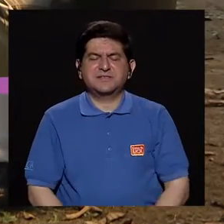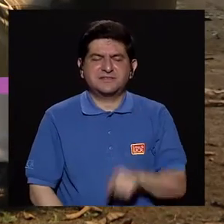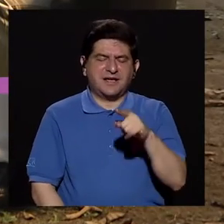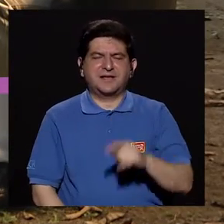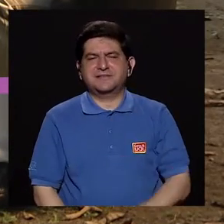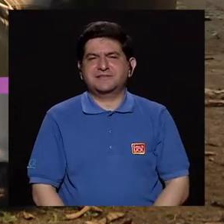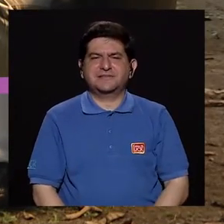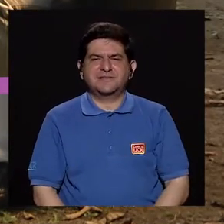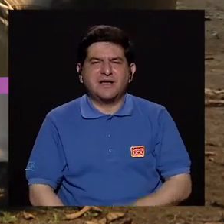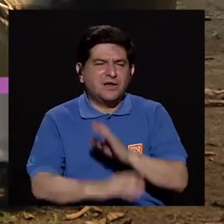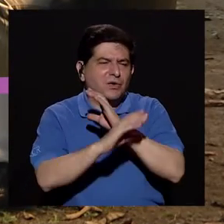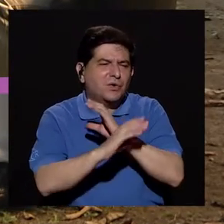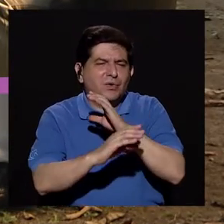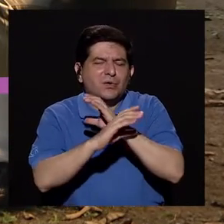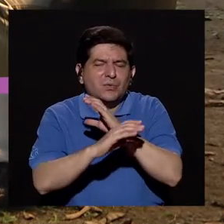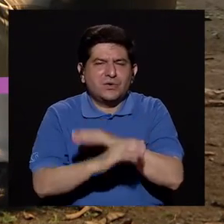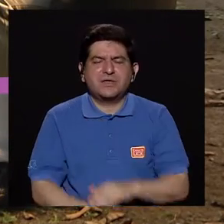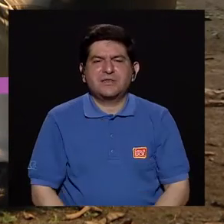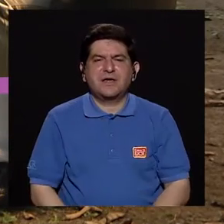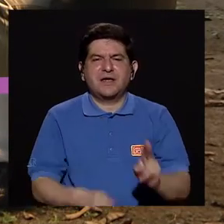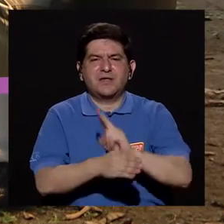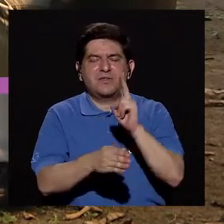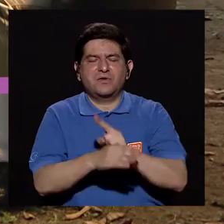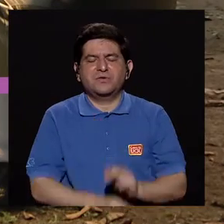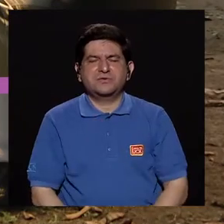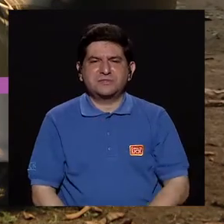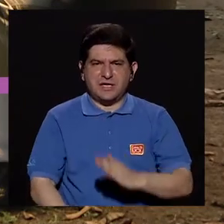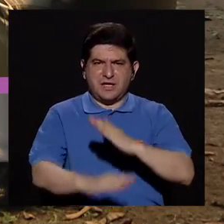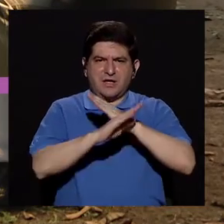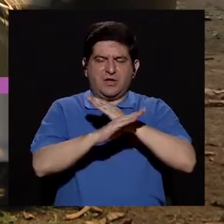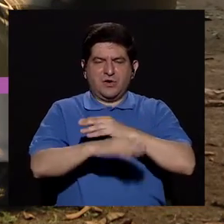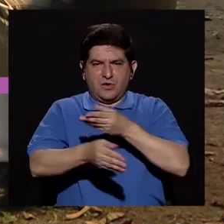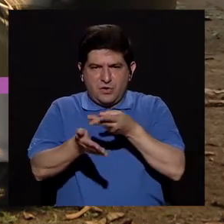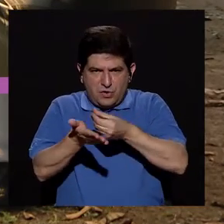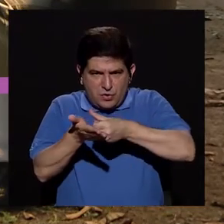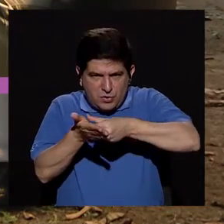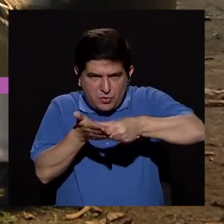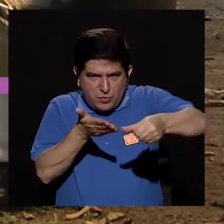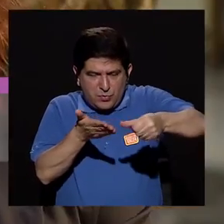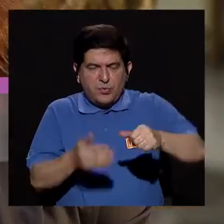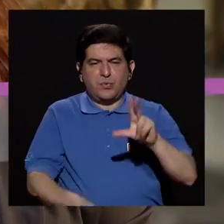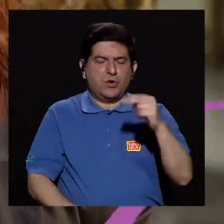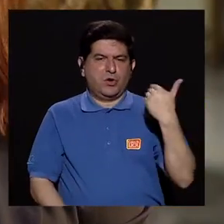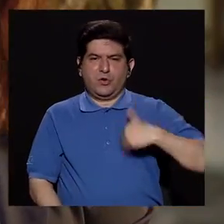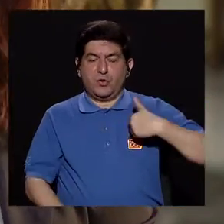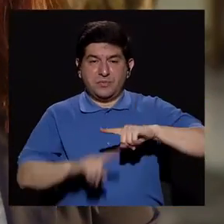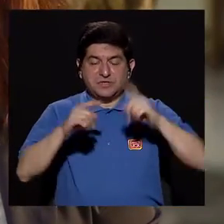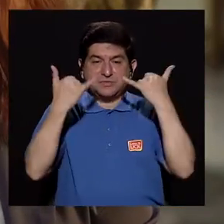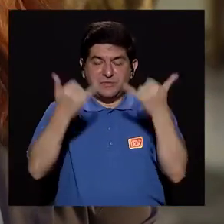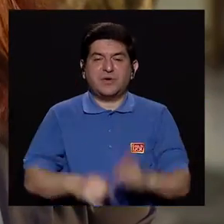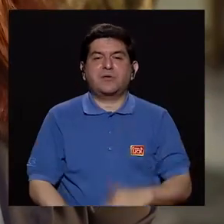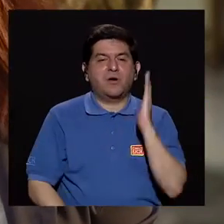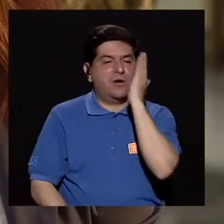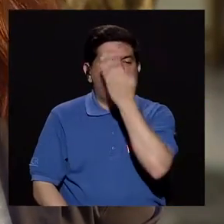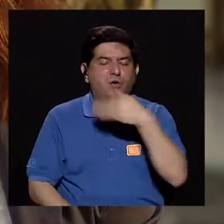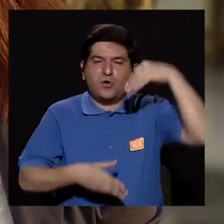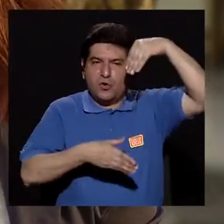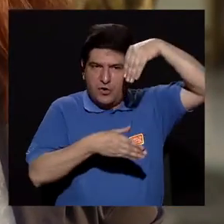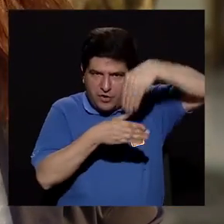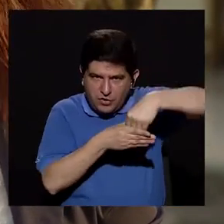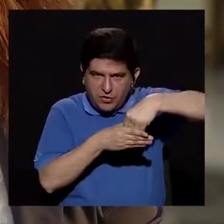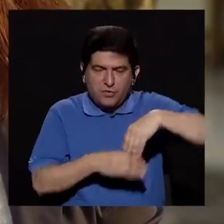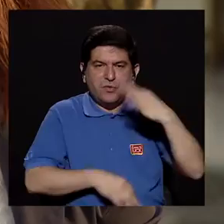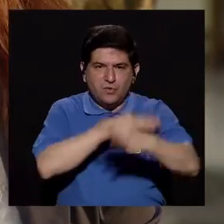más vanidosas o tal vez más cautelosas, ¿verdad? De usar bloqueador más que los hombres probablemente, pero ahora en los maquillajes tienen